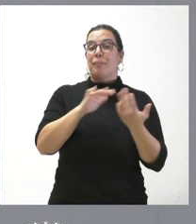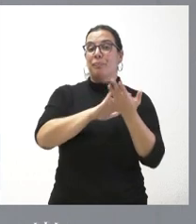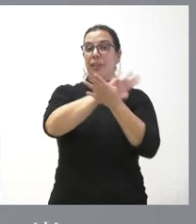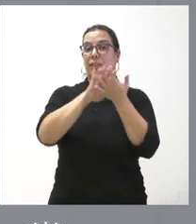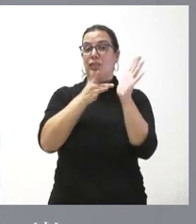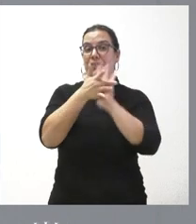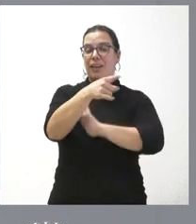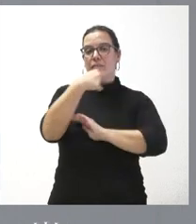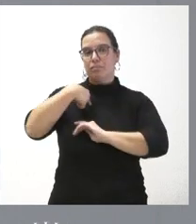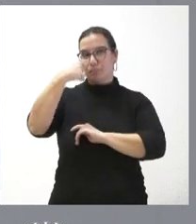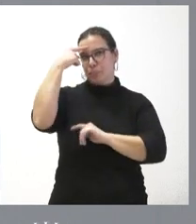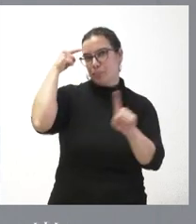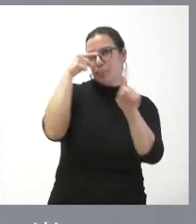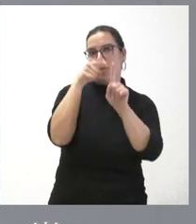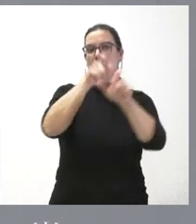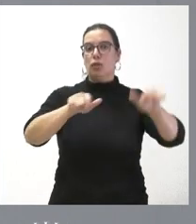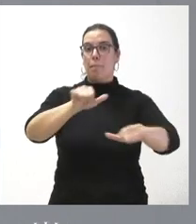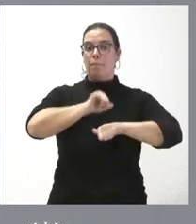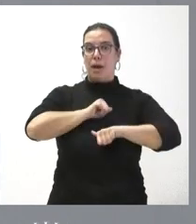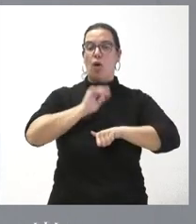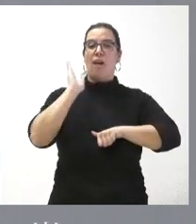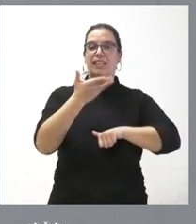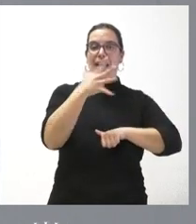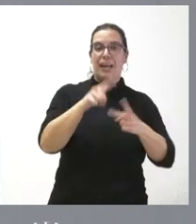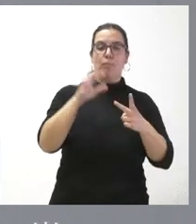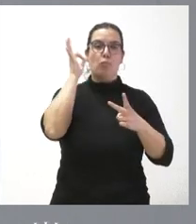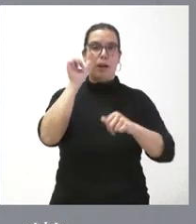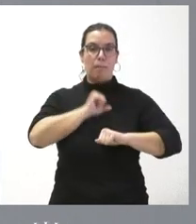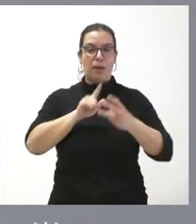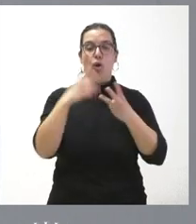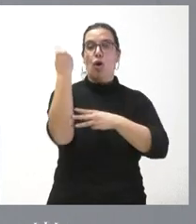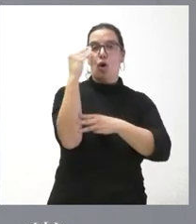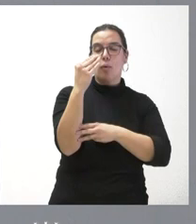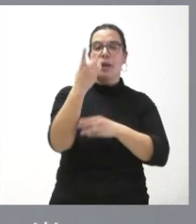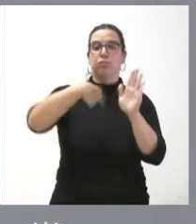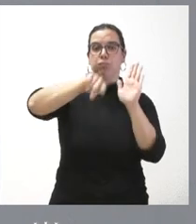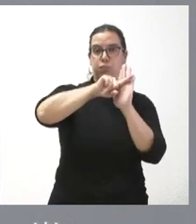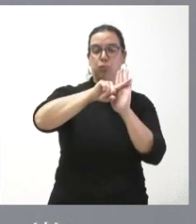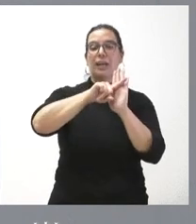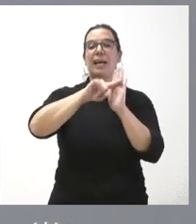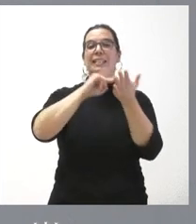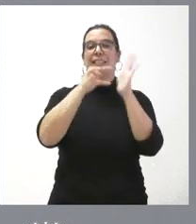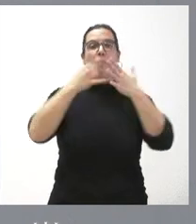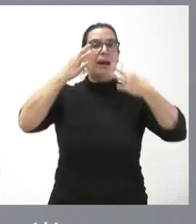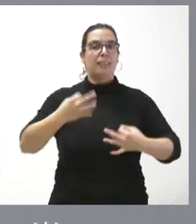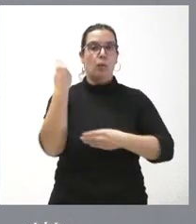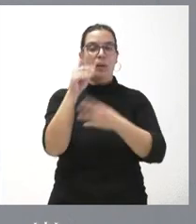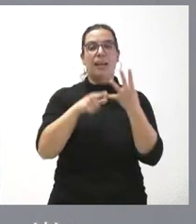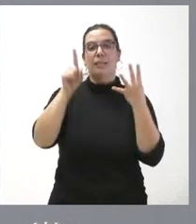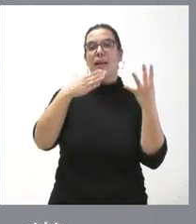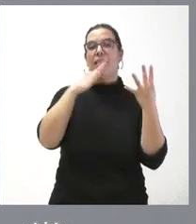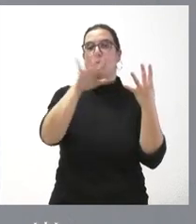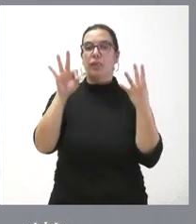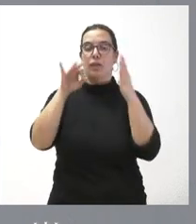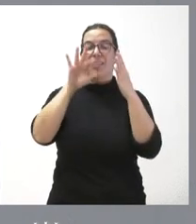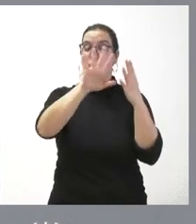apoyo se dirige fundamentalmente a desempleados afectados por heres, mujeres desempleadas, jóvenes inscritos en el sistema de garantía juvenil y mayores de 55 años,